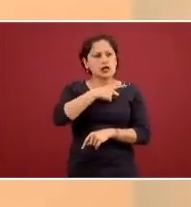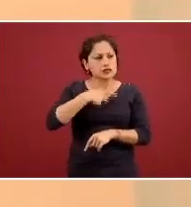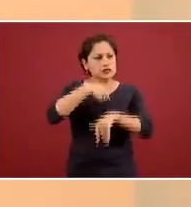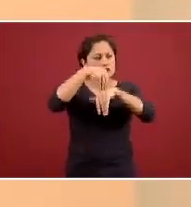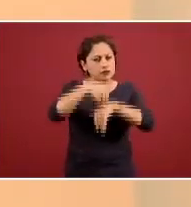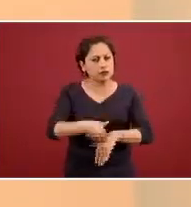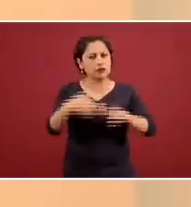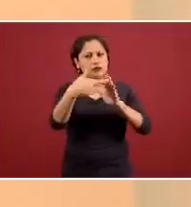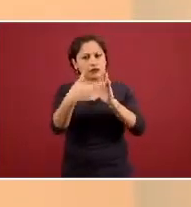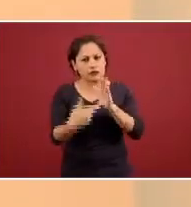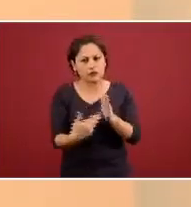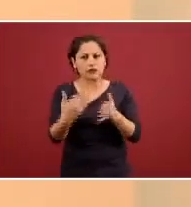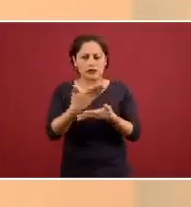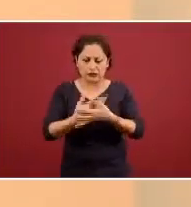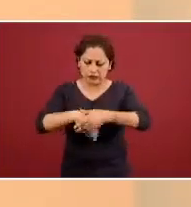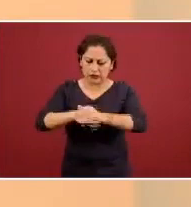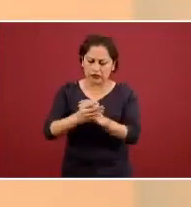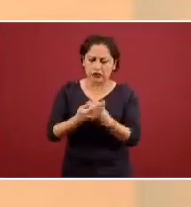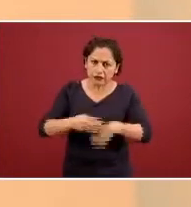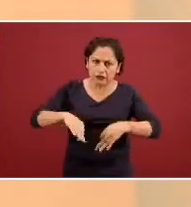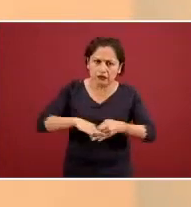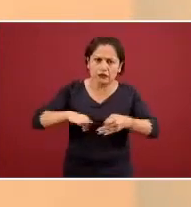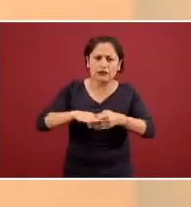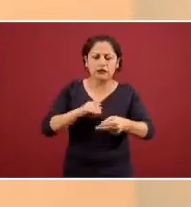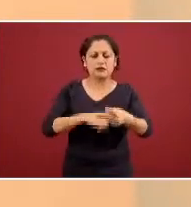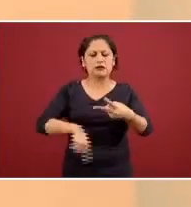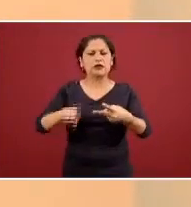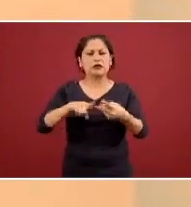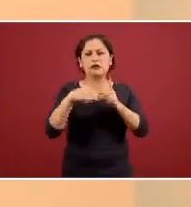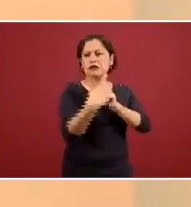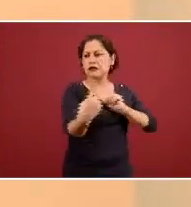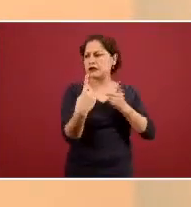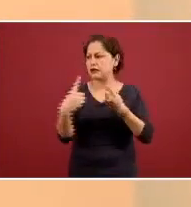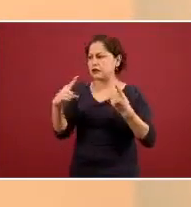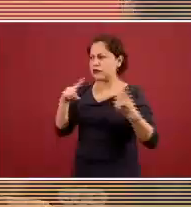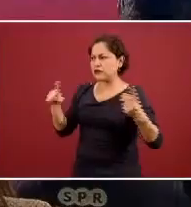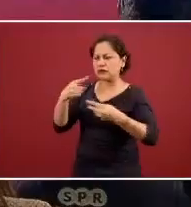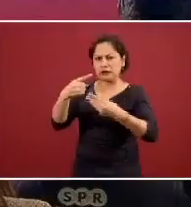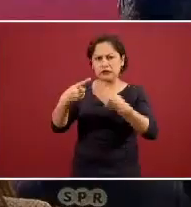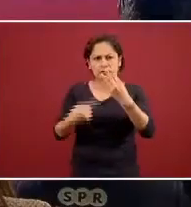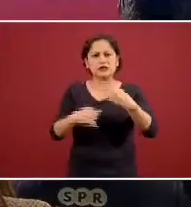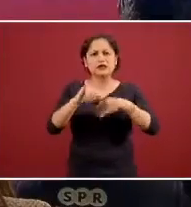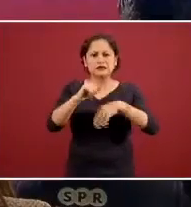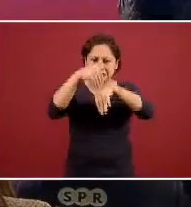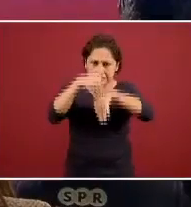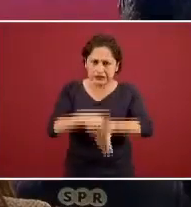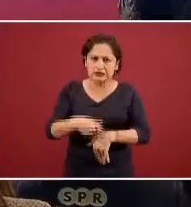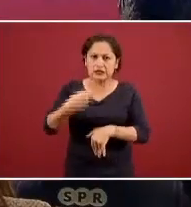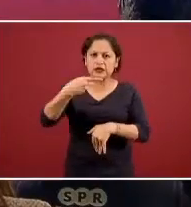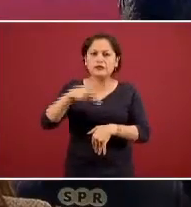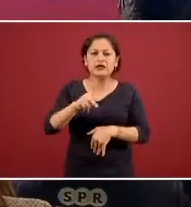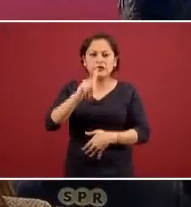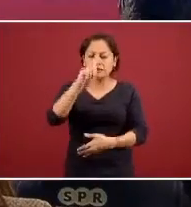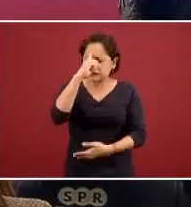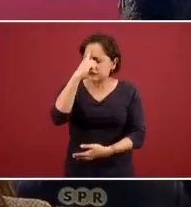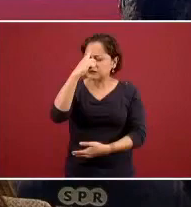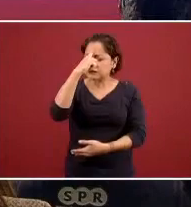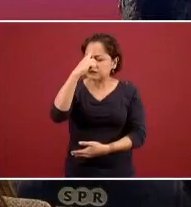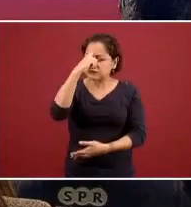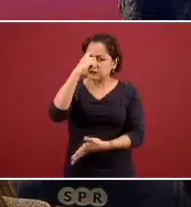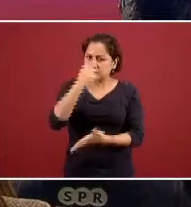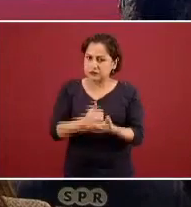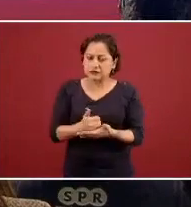se encuentran niveles de angustia muchísimo más altos qué ocurre con nosotros mismos